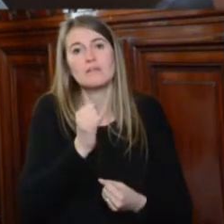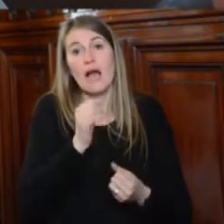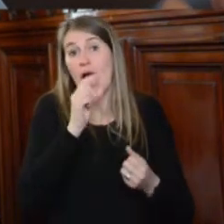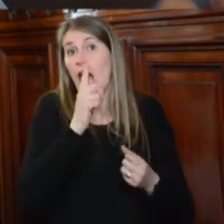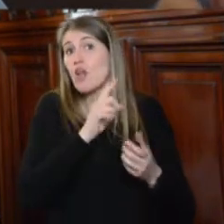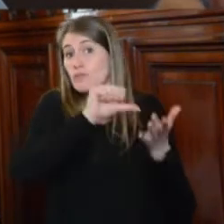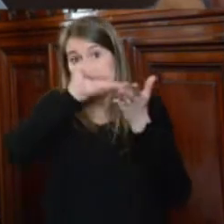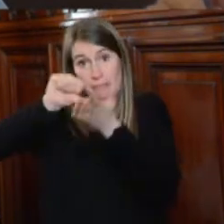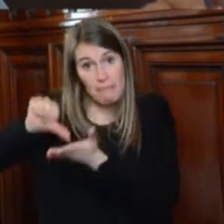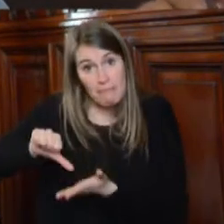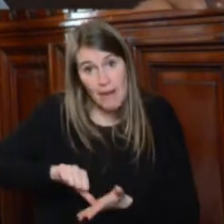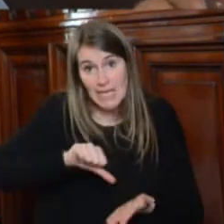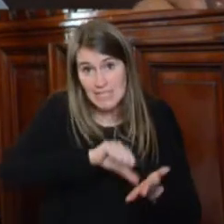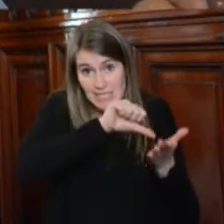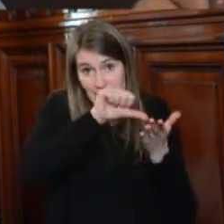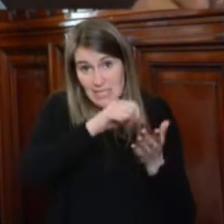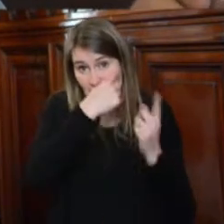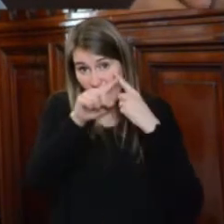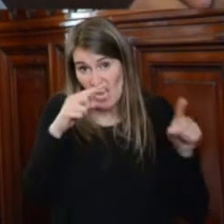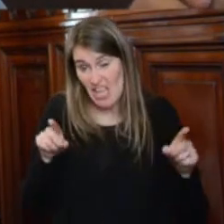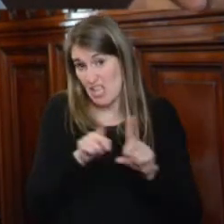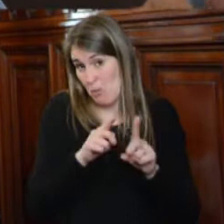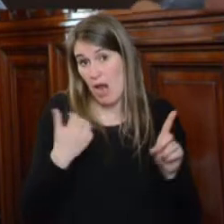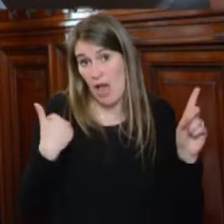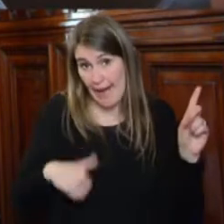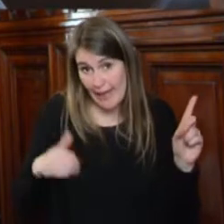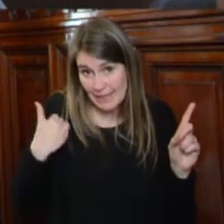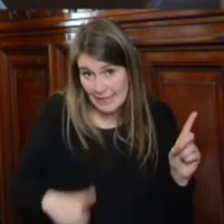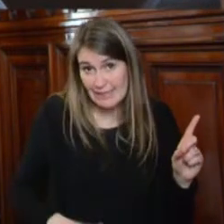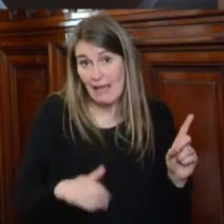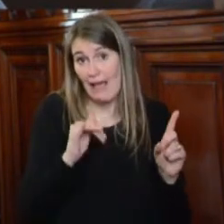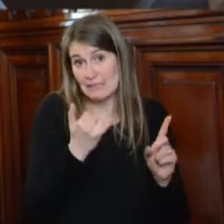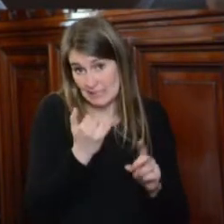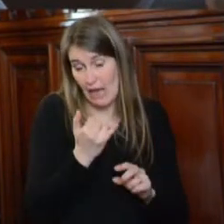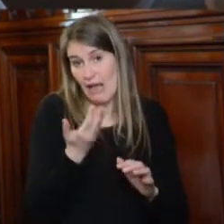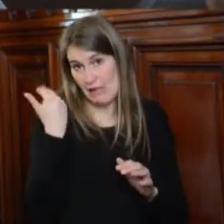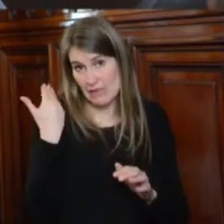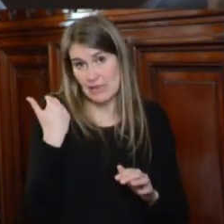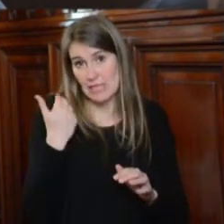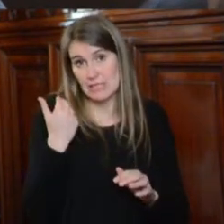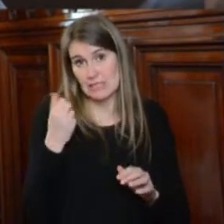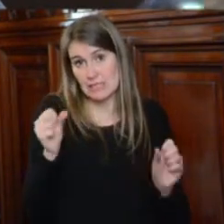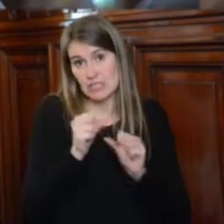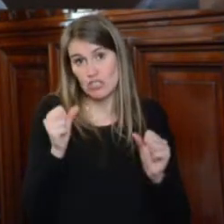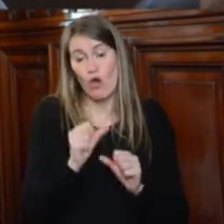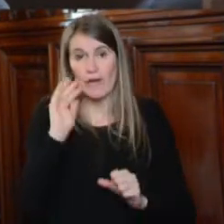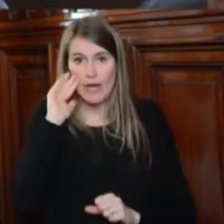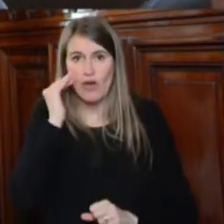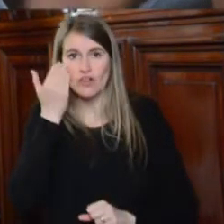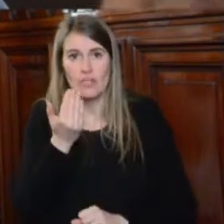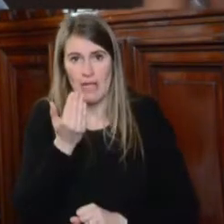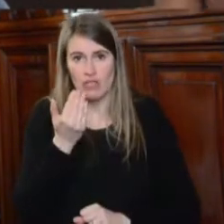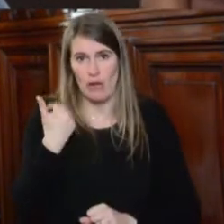como lo ha hecho Argentina en otros ámbitos del reconocimiento